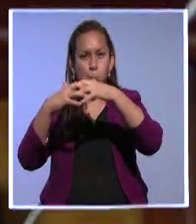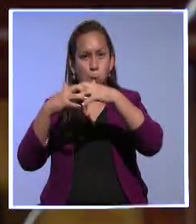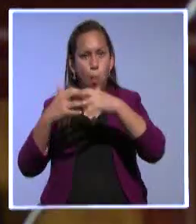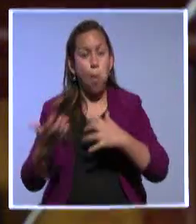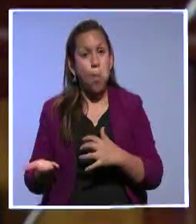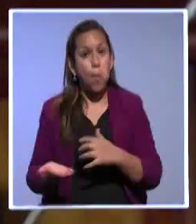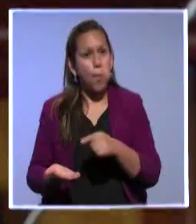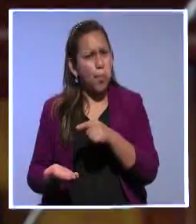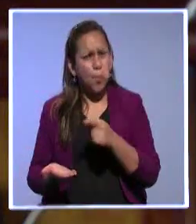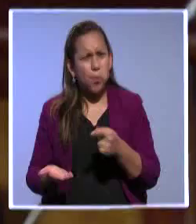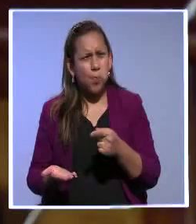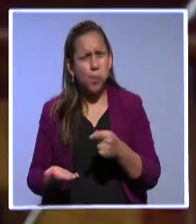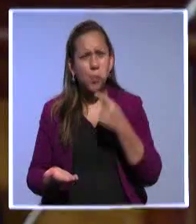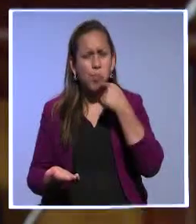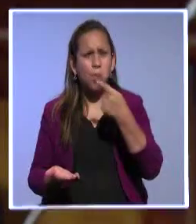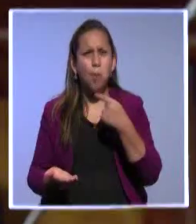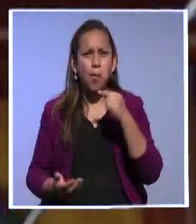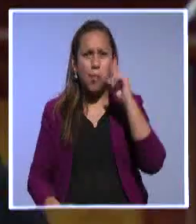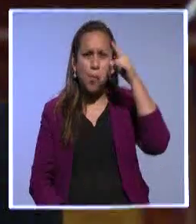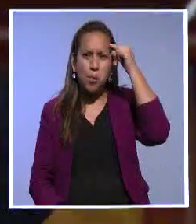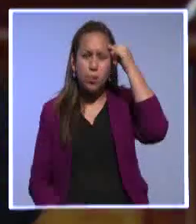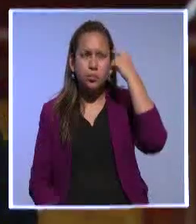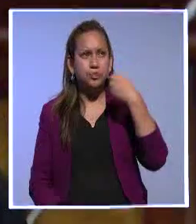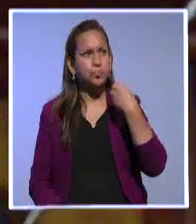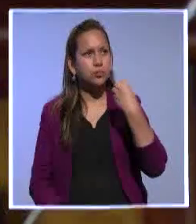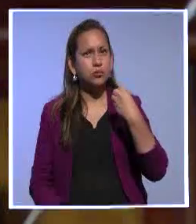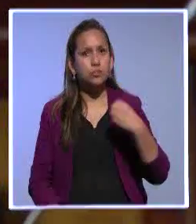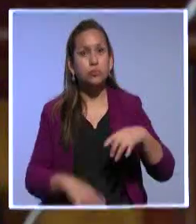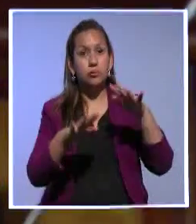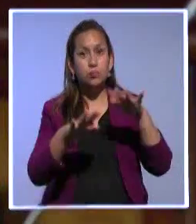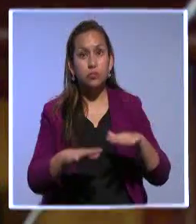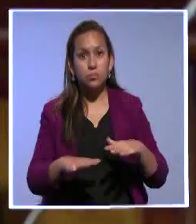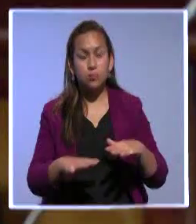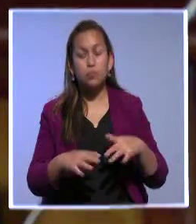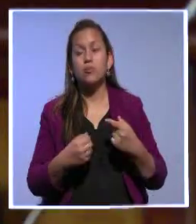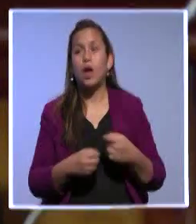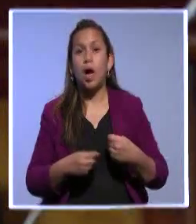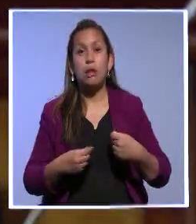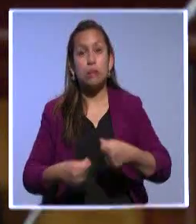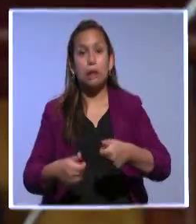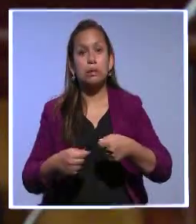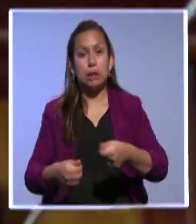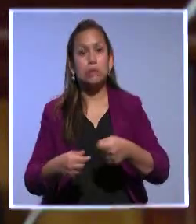consideraba que tenía el menor costo político. bajó el monto de las inversiones públicas